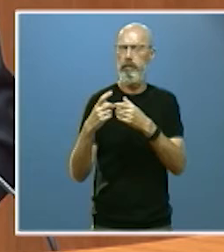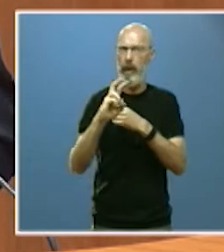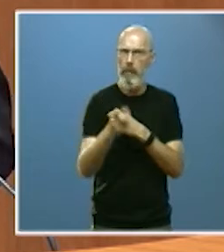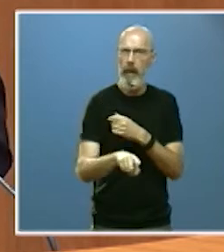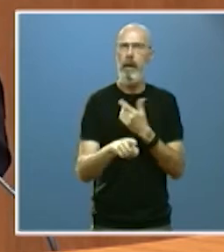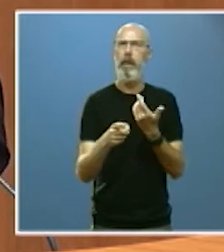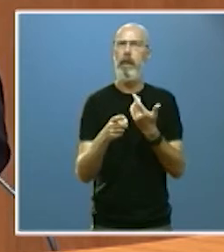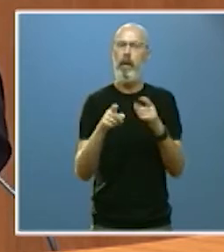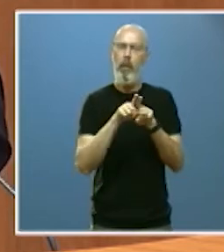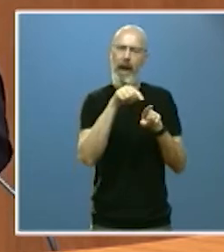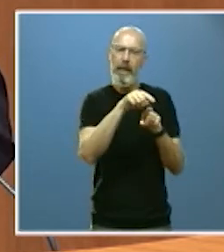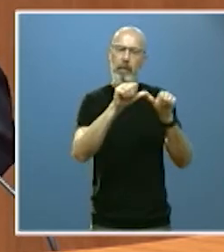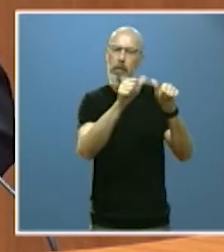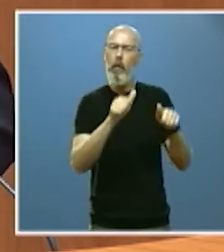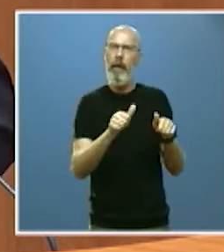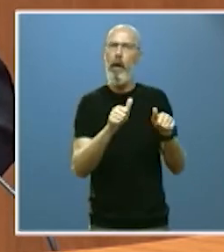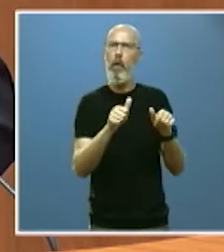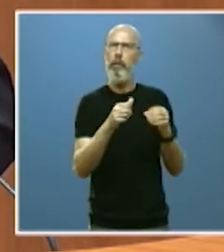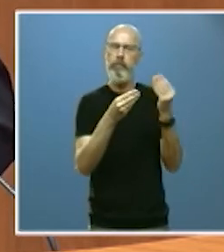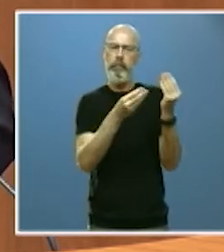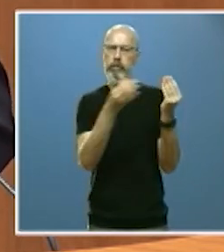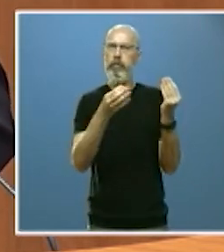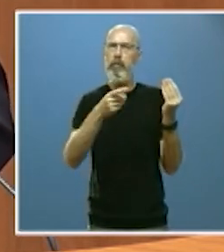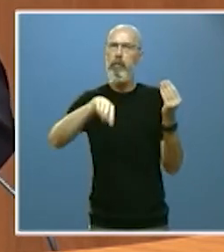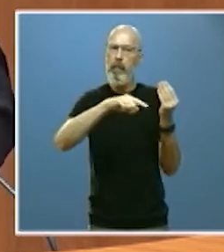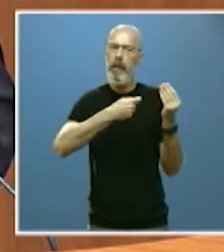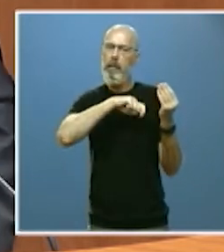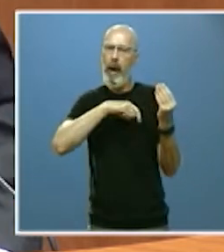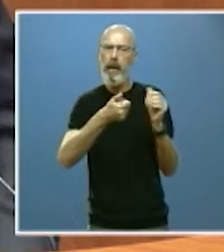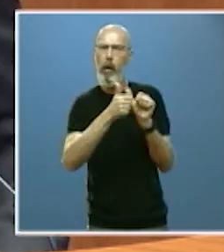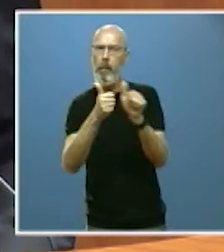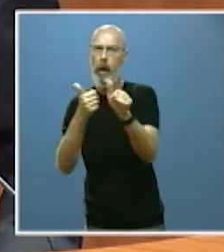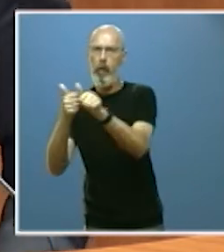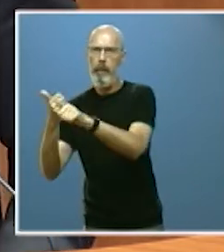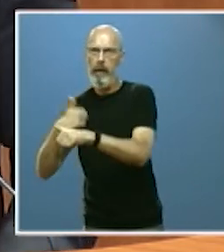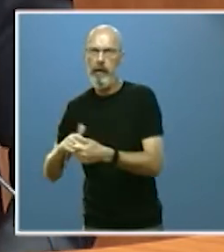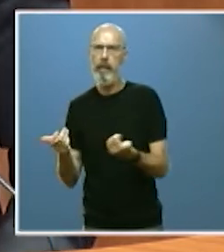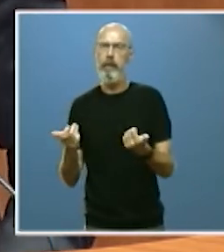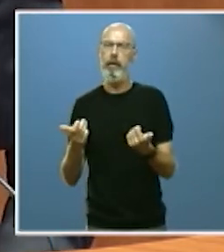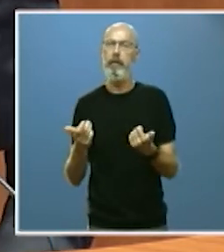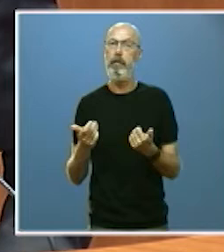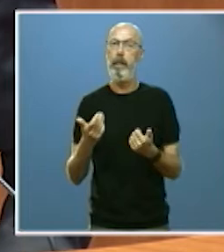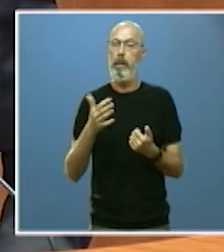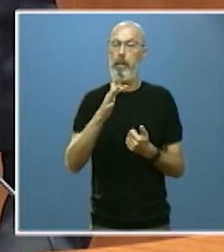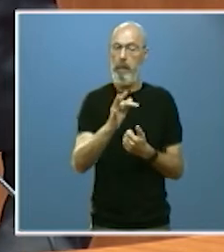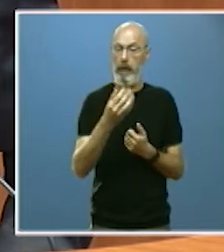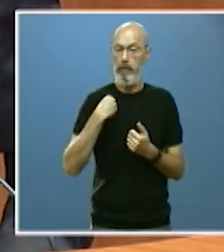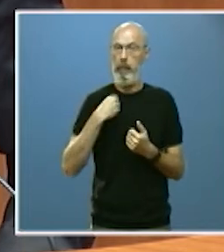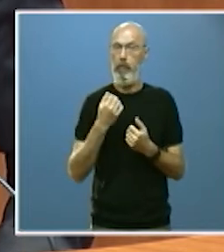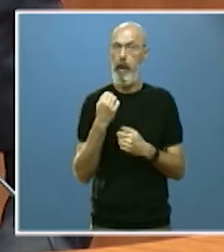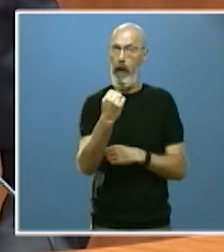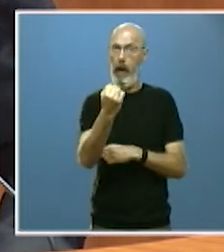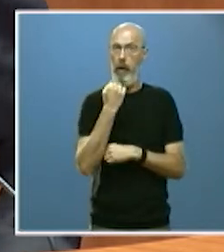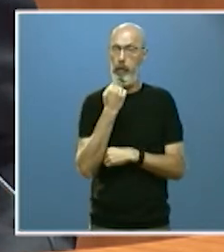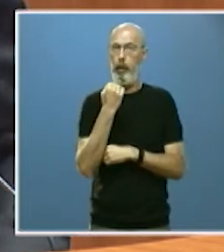adoptado como modelo para extenderse a otros territorios de España. Y ha encontrado el apoyo de la propia Organización